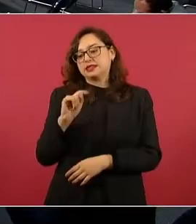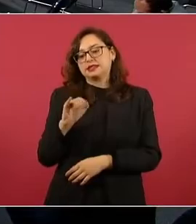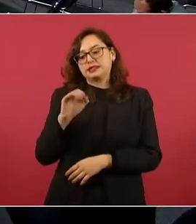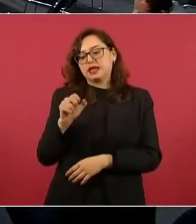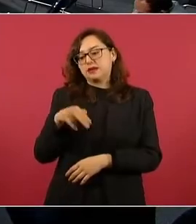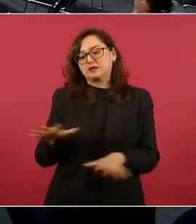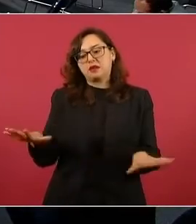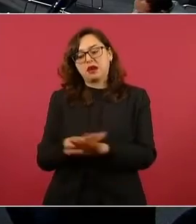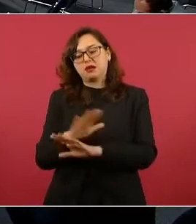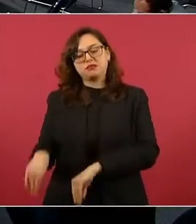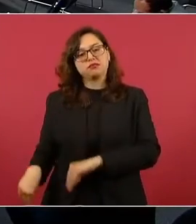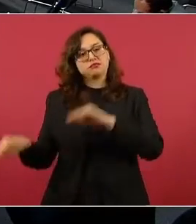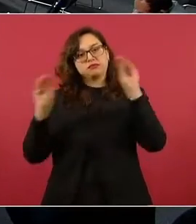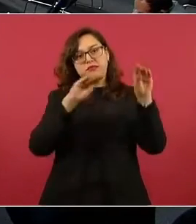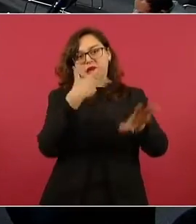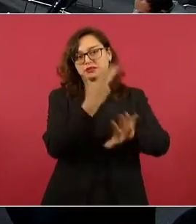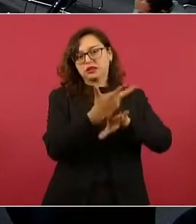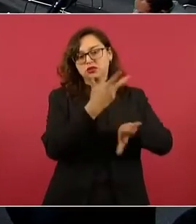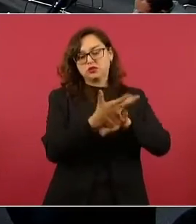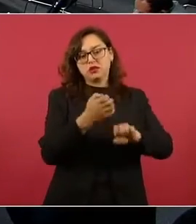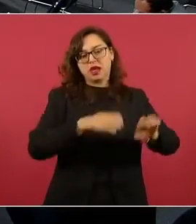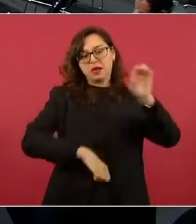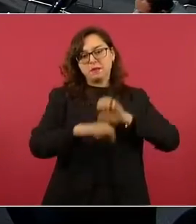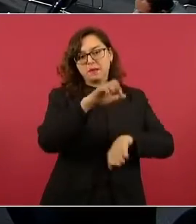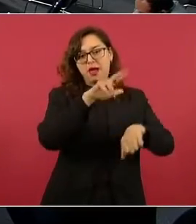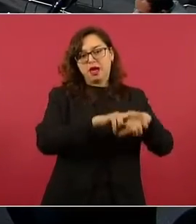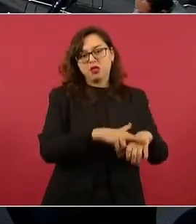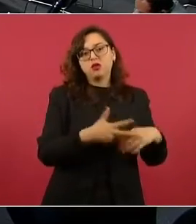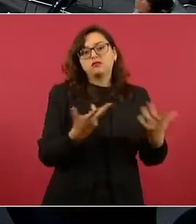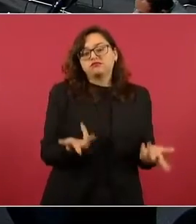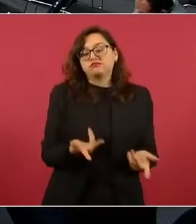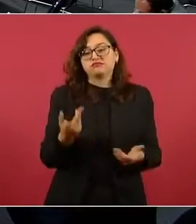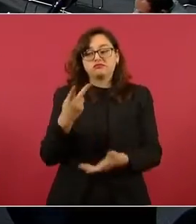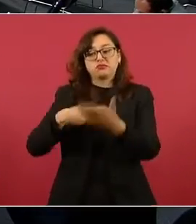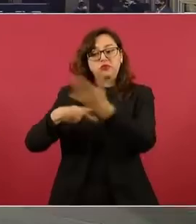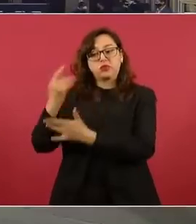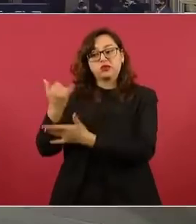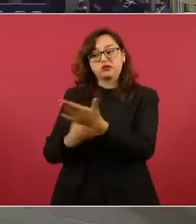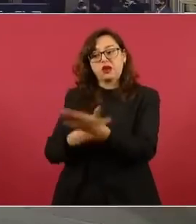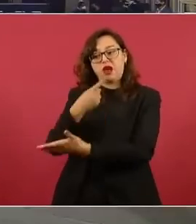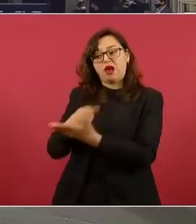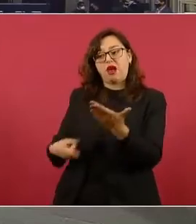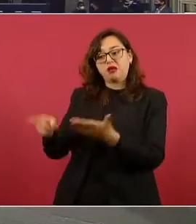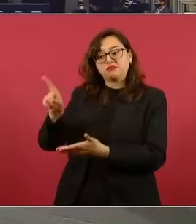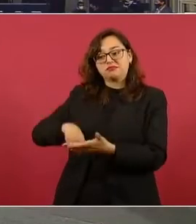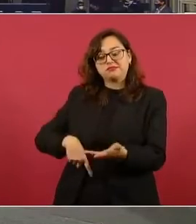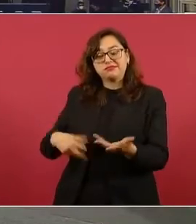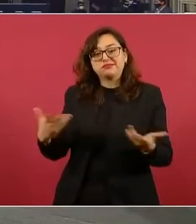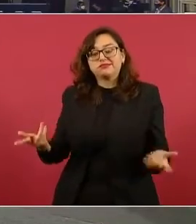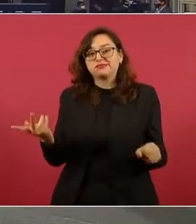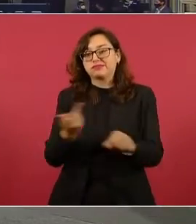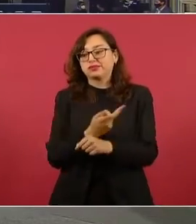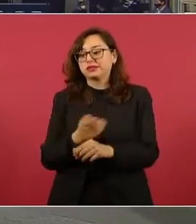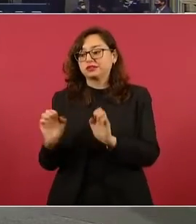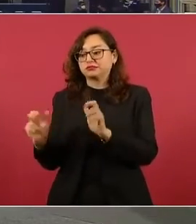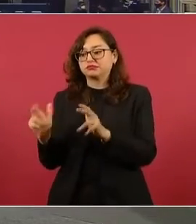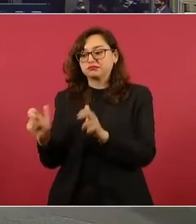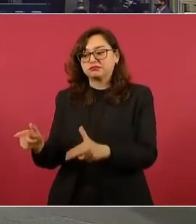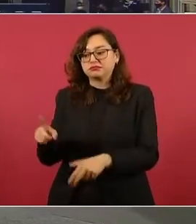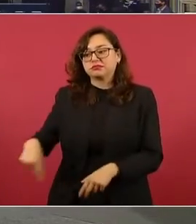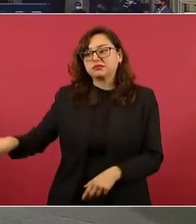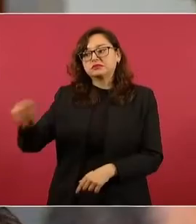proyecto se elimina. En lo personal, bueno, desde la perspectiva, desde Chiapas, es un proyecto en el cual